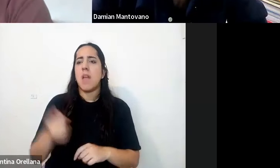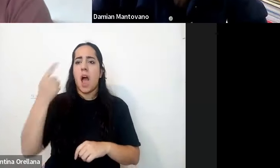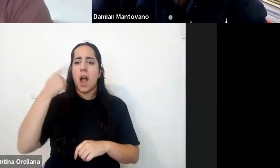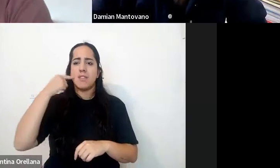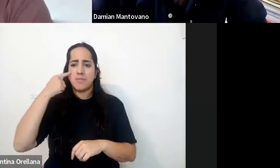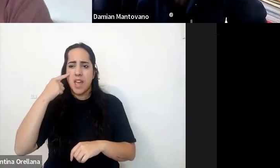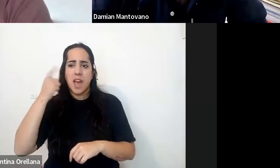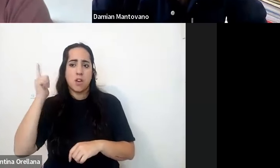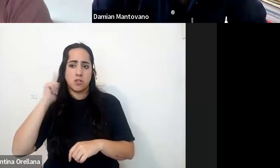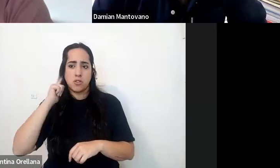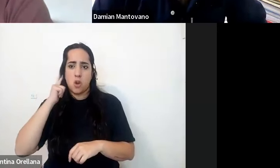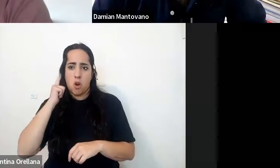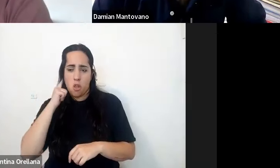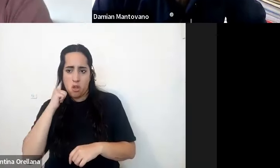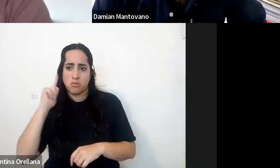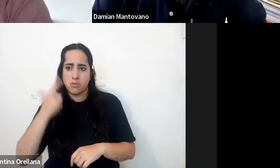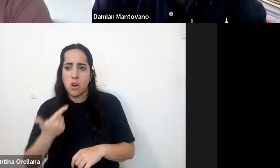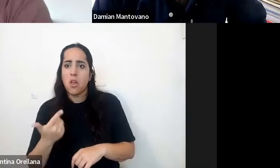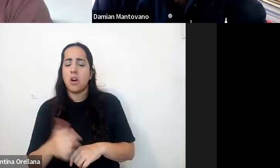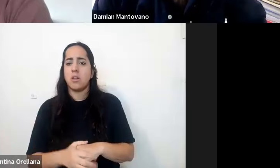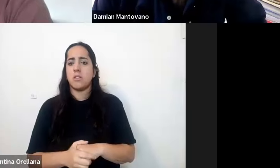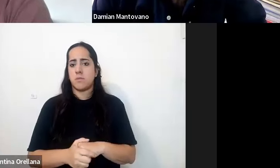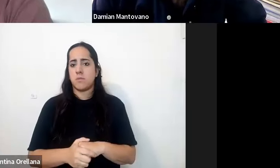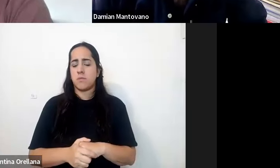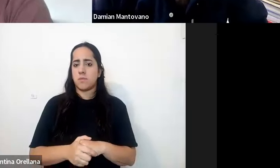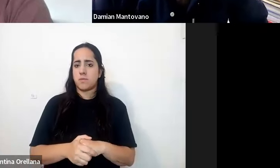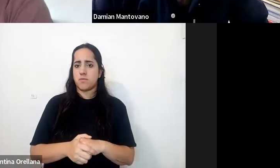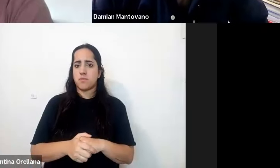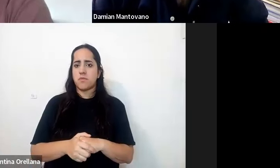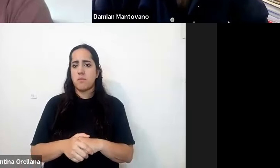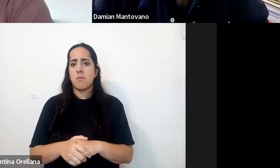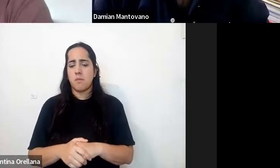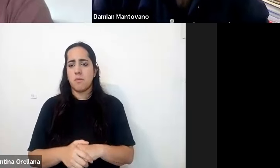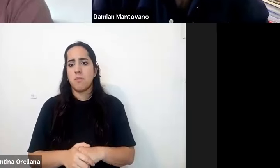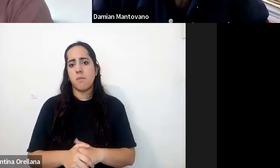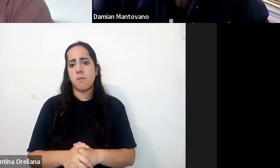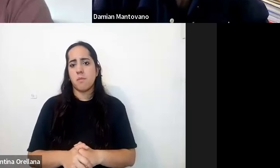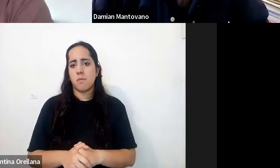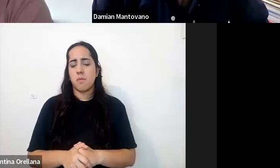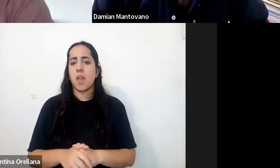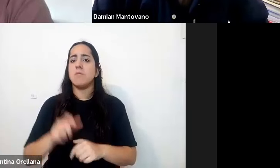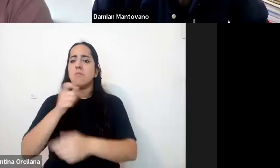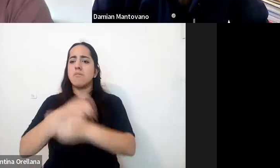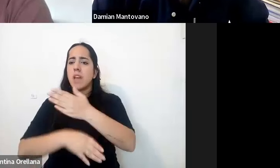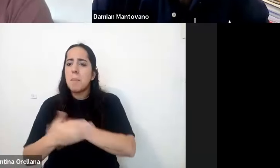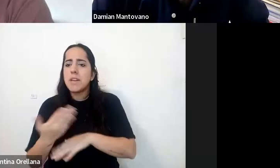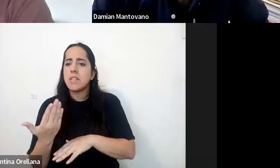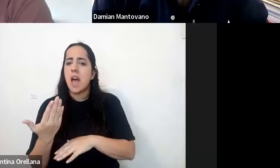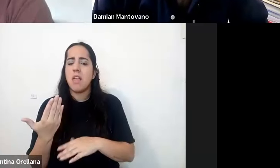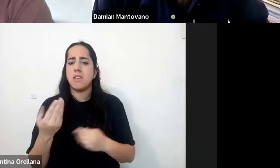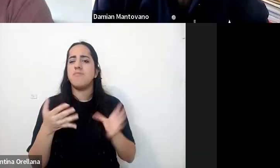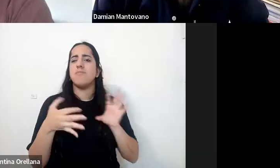o a la ceguera con discapacidades que están relacionadas a la sordera y con discapacidades que están relacionadas